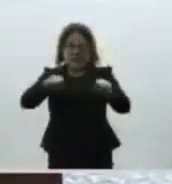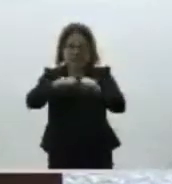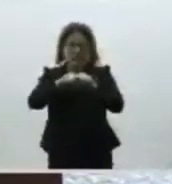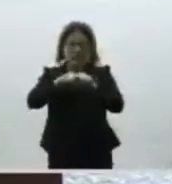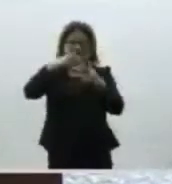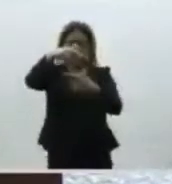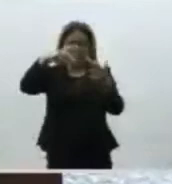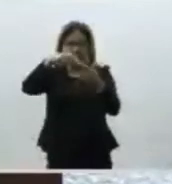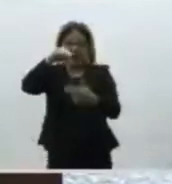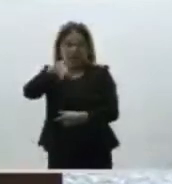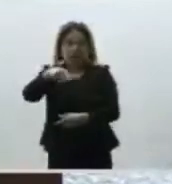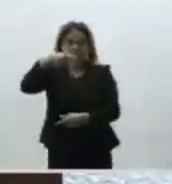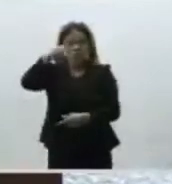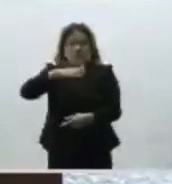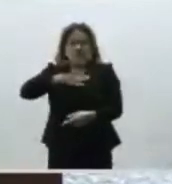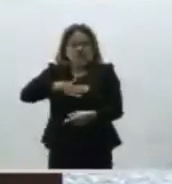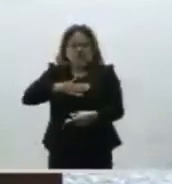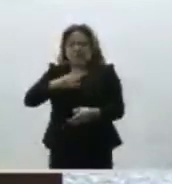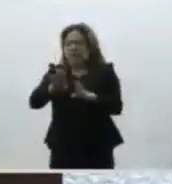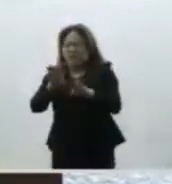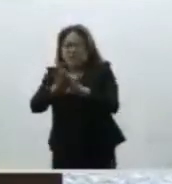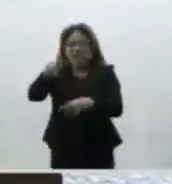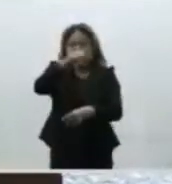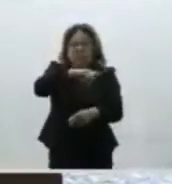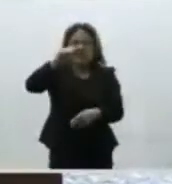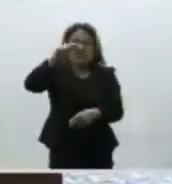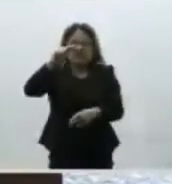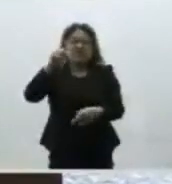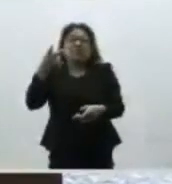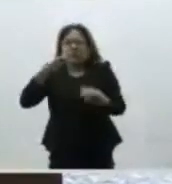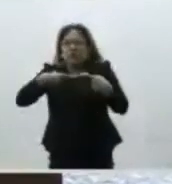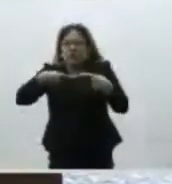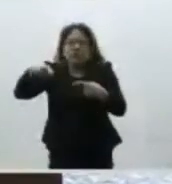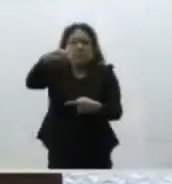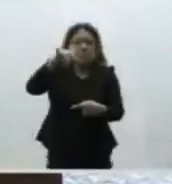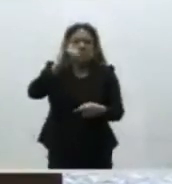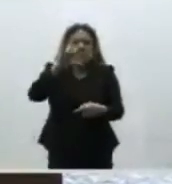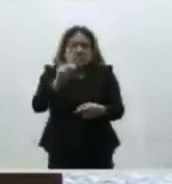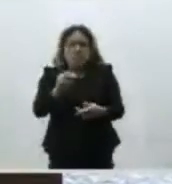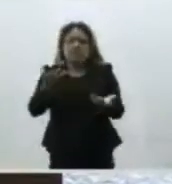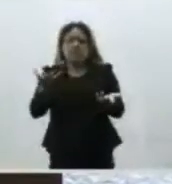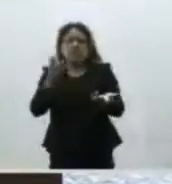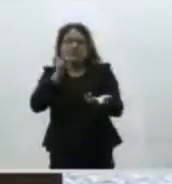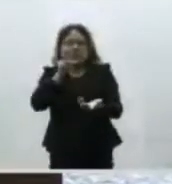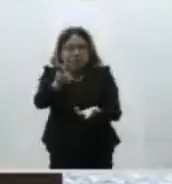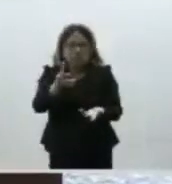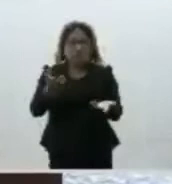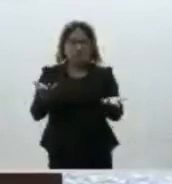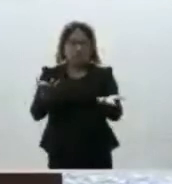tribunal electoral. Eso fue lo que juzgamos y vean ustedes aquí nosotros no definimos